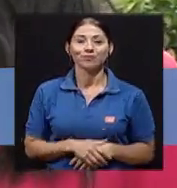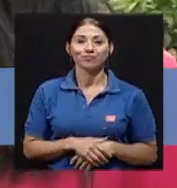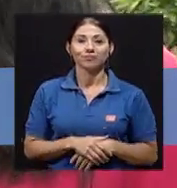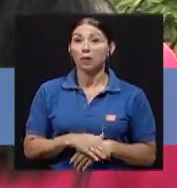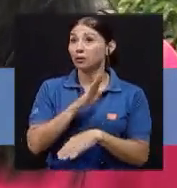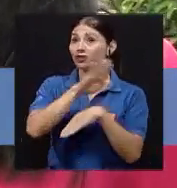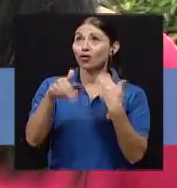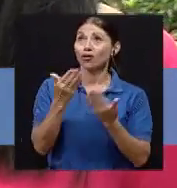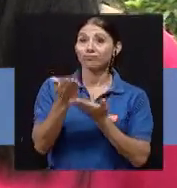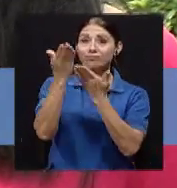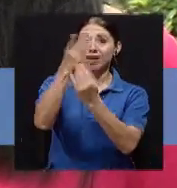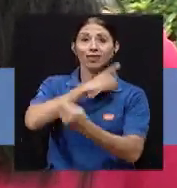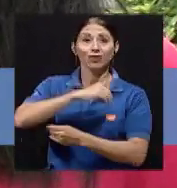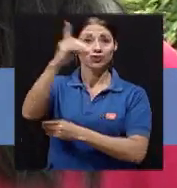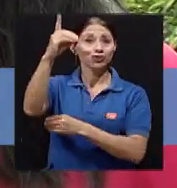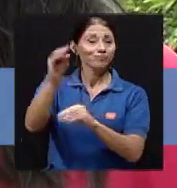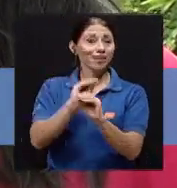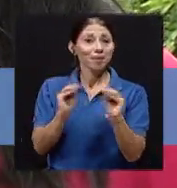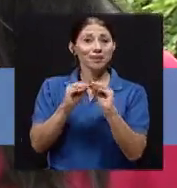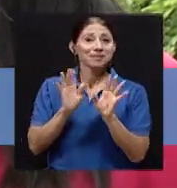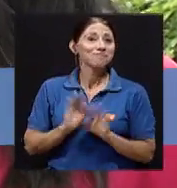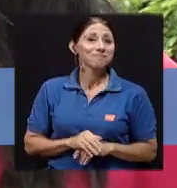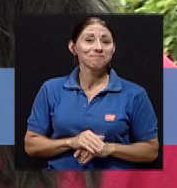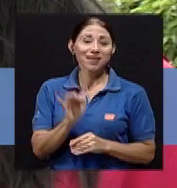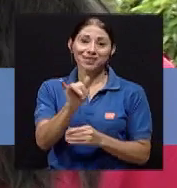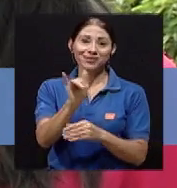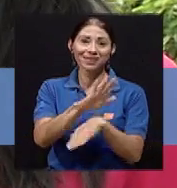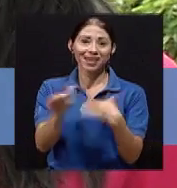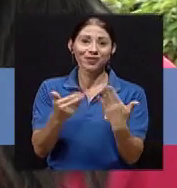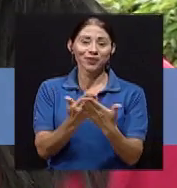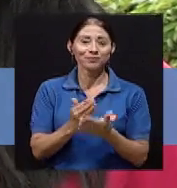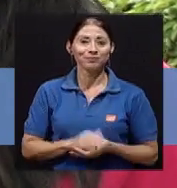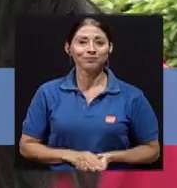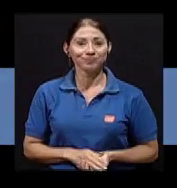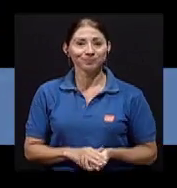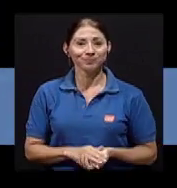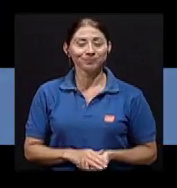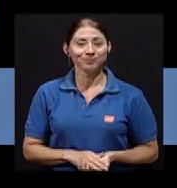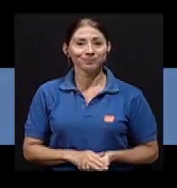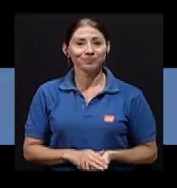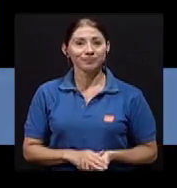Todo en las manos de Dios, nada más. Sí, eso sería más que todo.